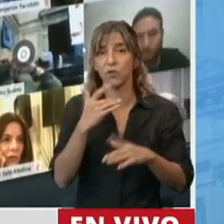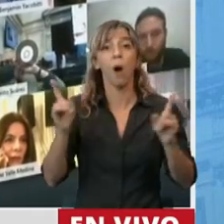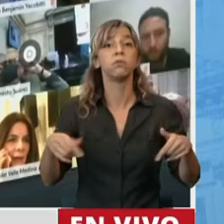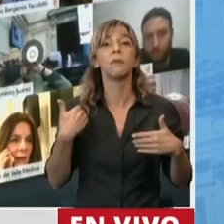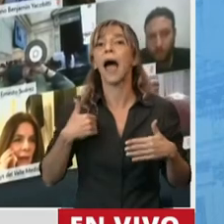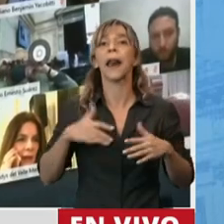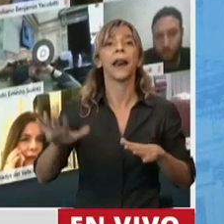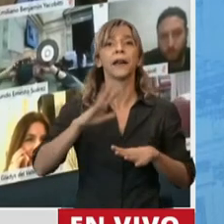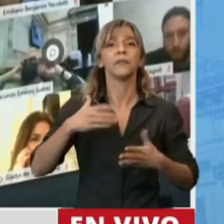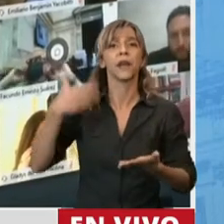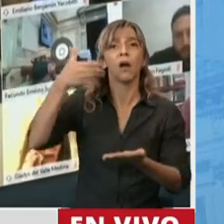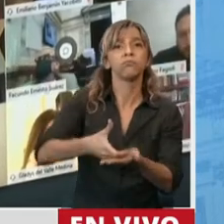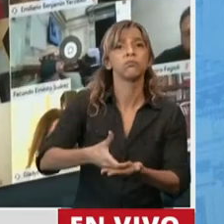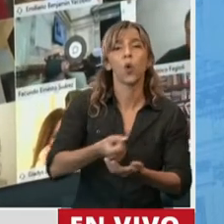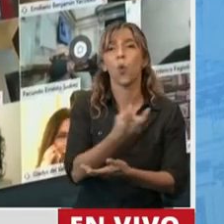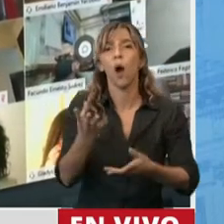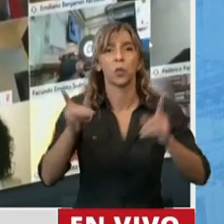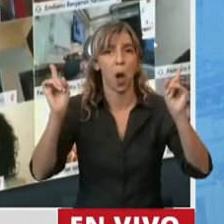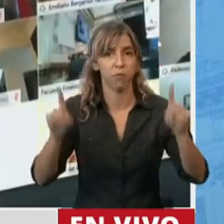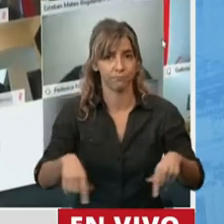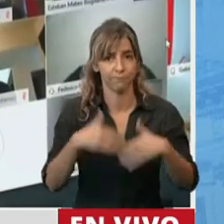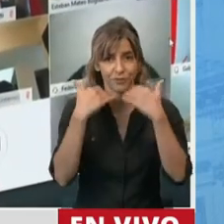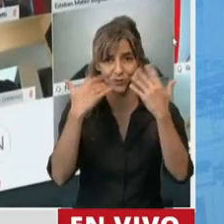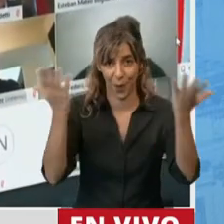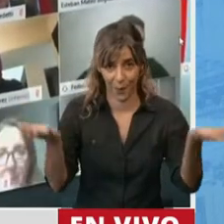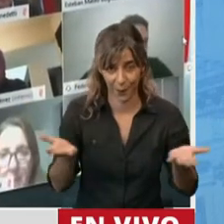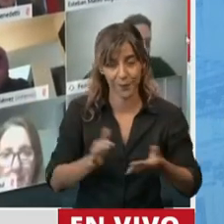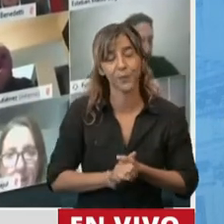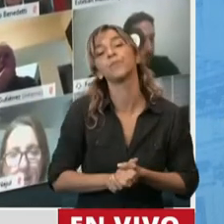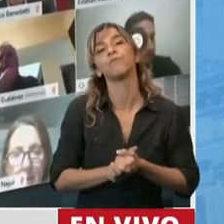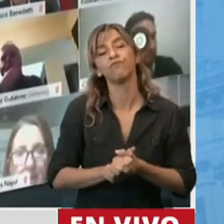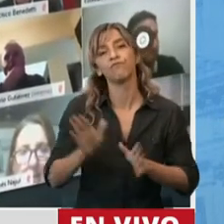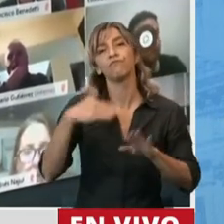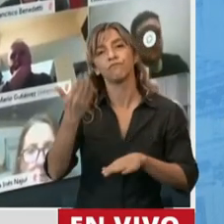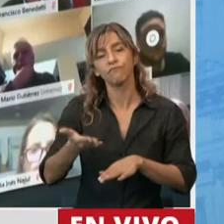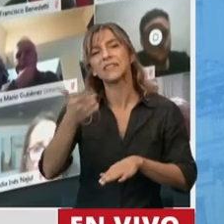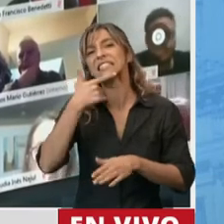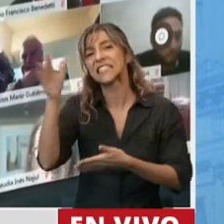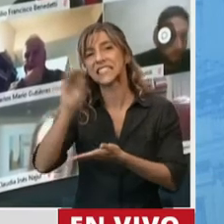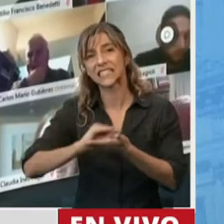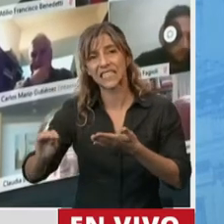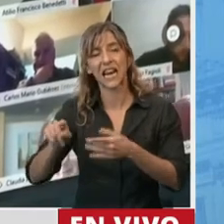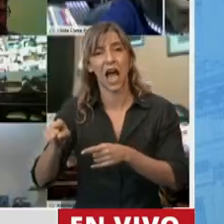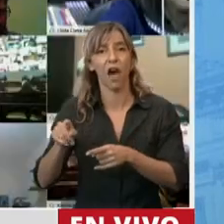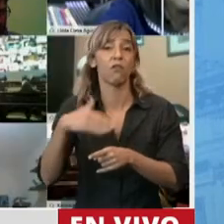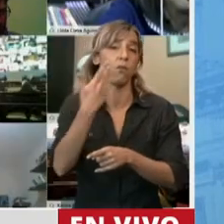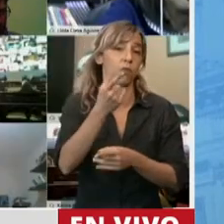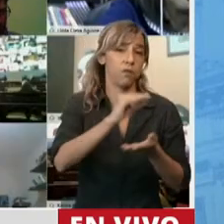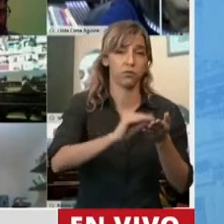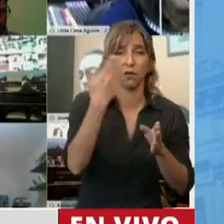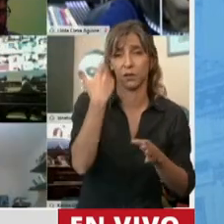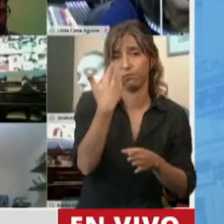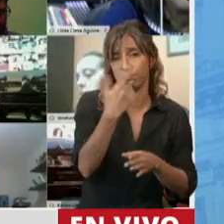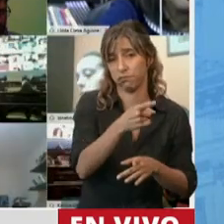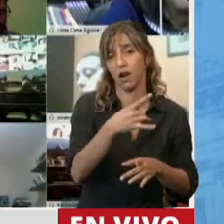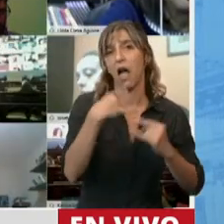subvencionar estos cuatro beneficios para estos emprendedores. Cuando fue al Senado y después de poner el grito a este diputado que está hablando en este momento,